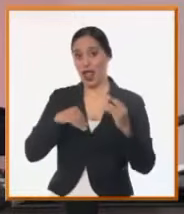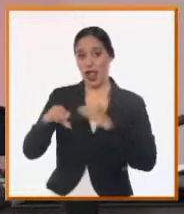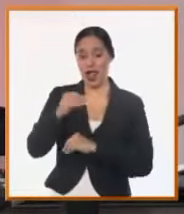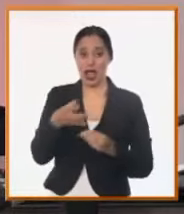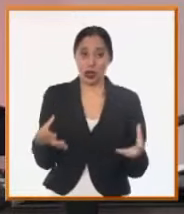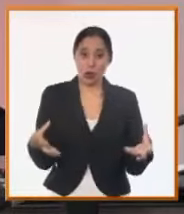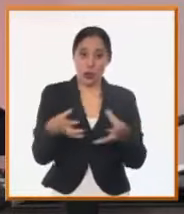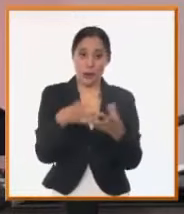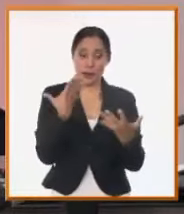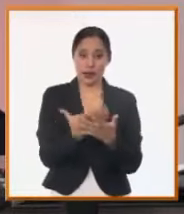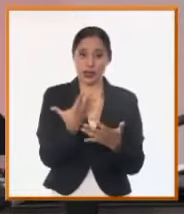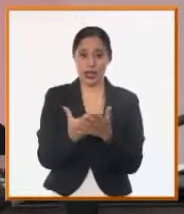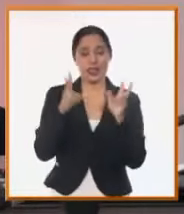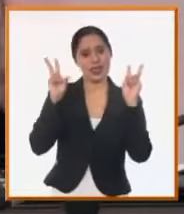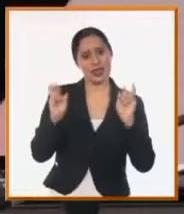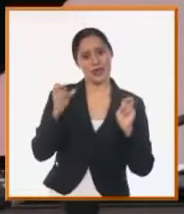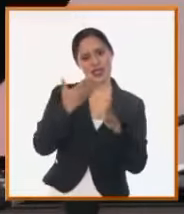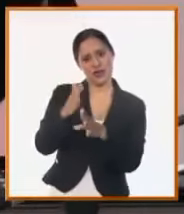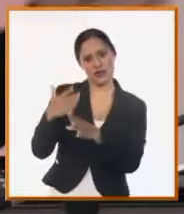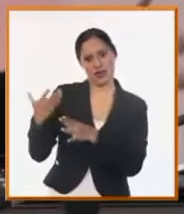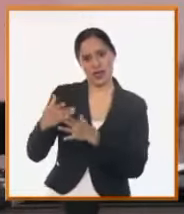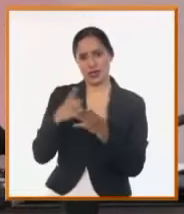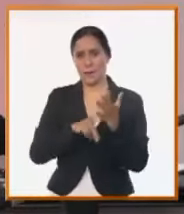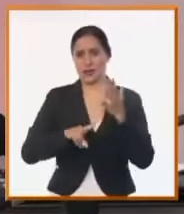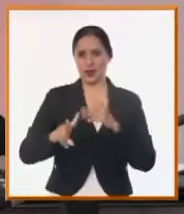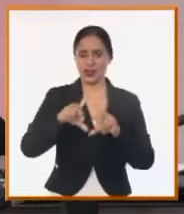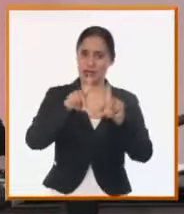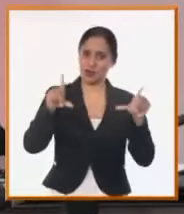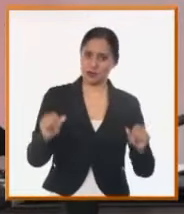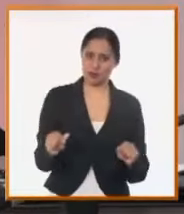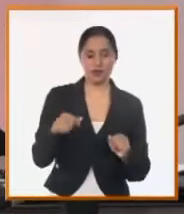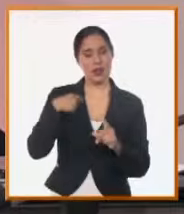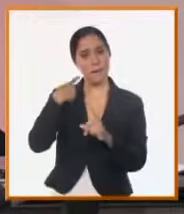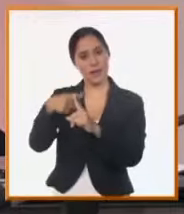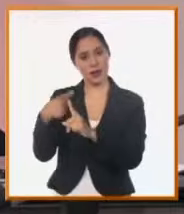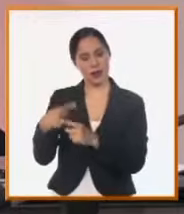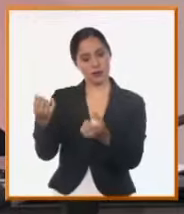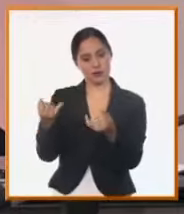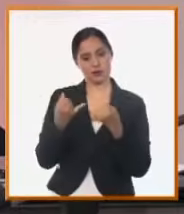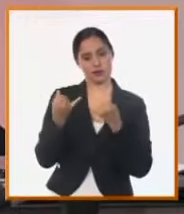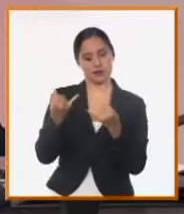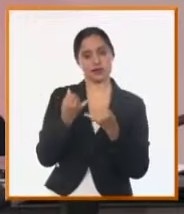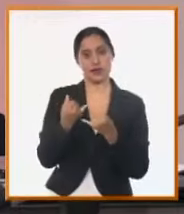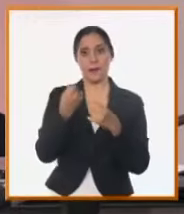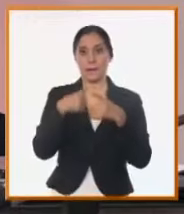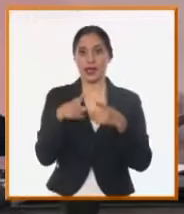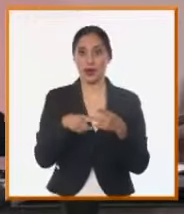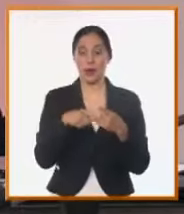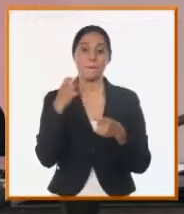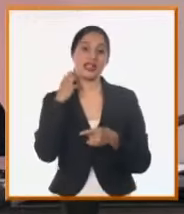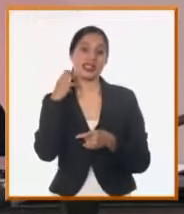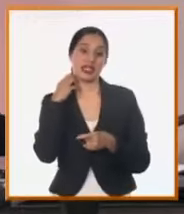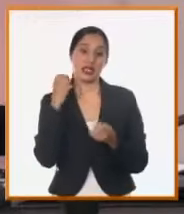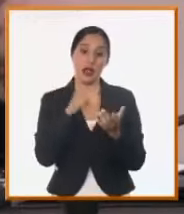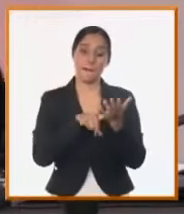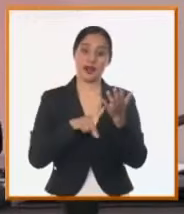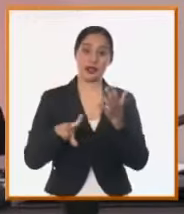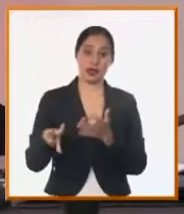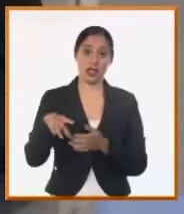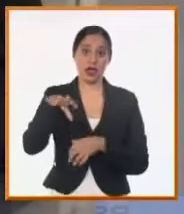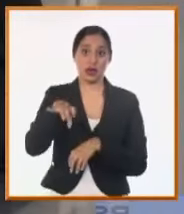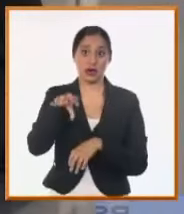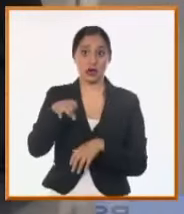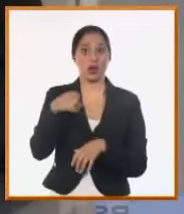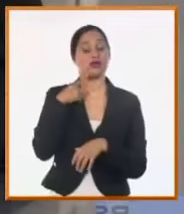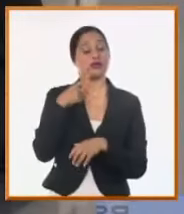Bueno, hay temas de varios territorios. Escogí a algunos de los más representativos, pero sobre todo Pinal de Río, Manzanillo y Trinidad tuvieron bastantes